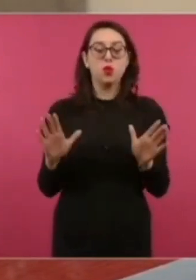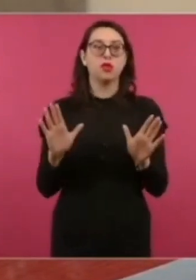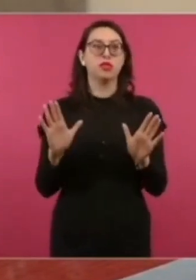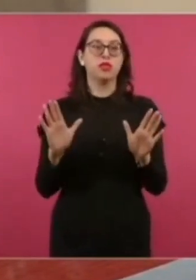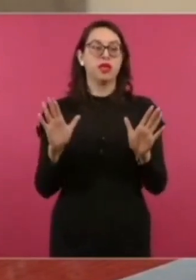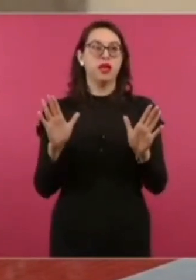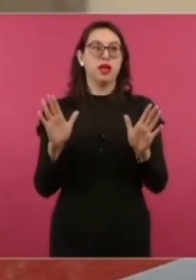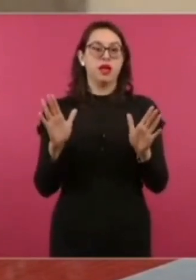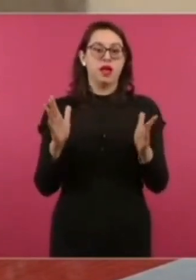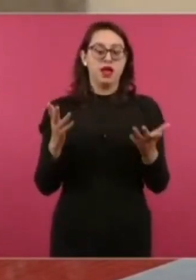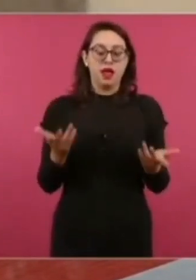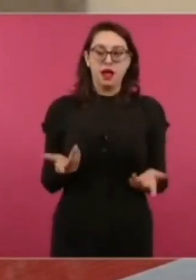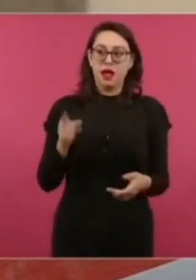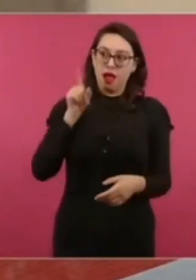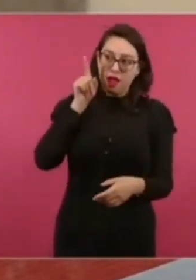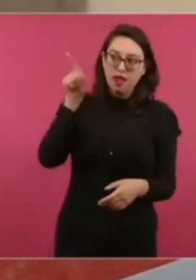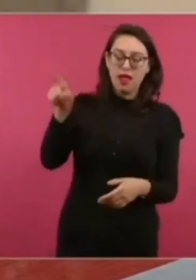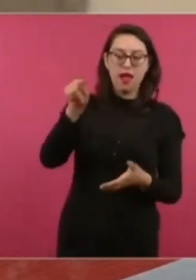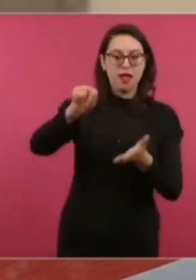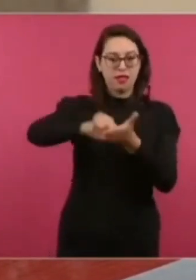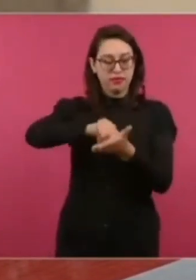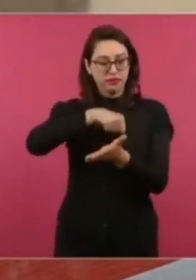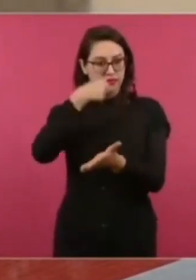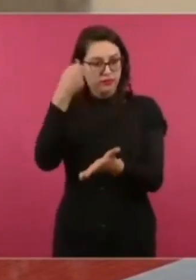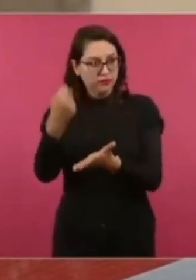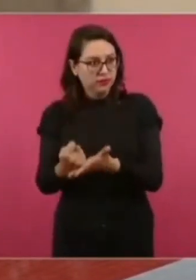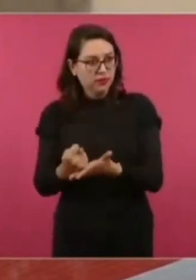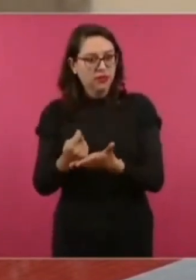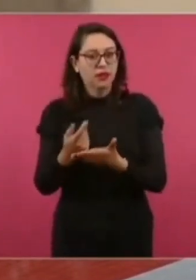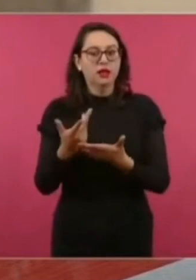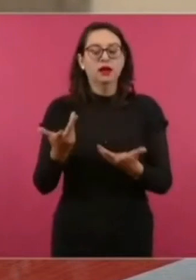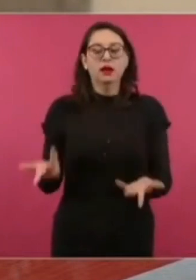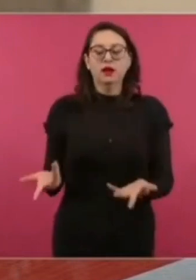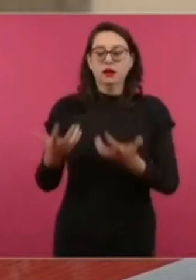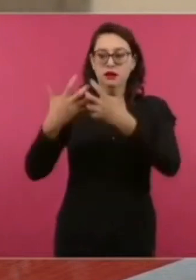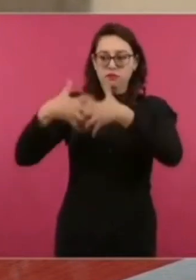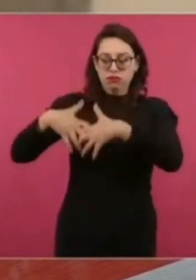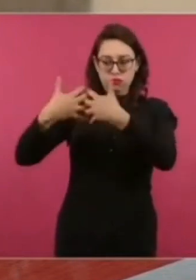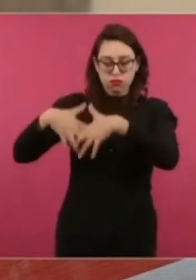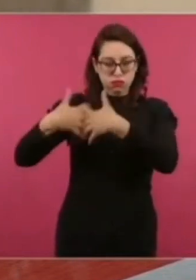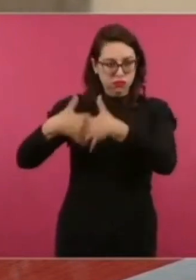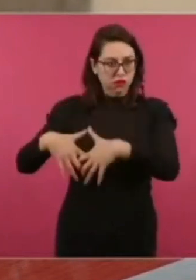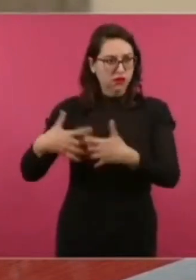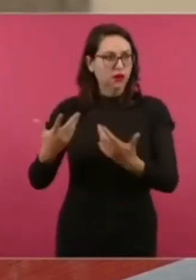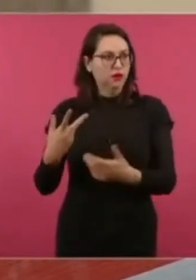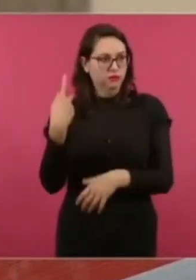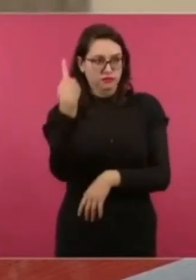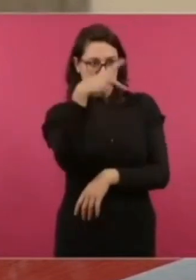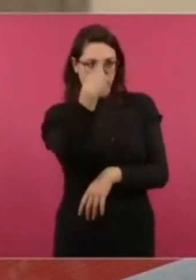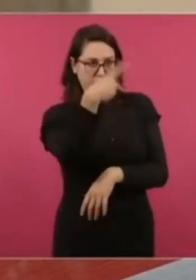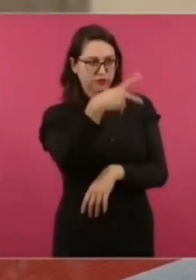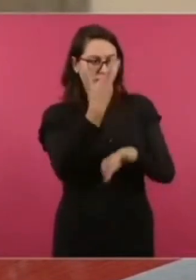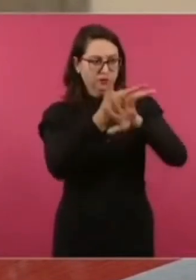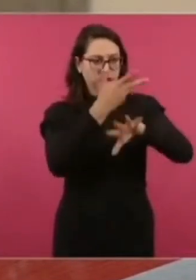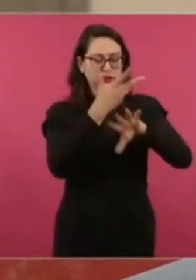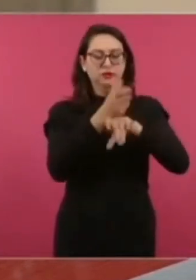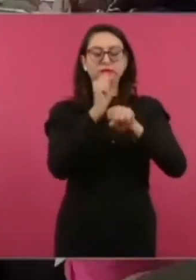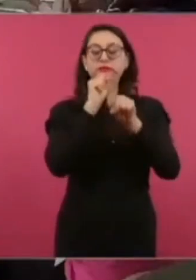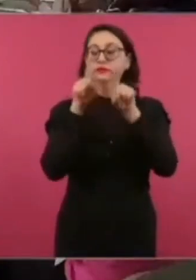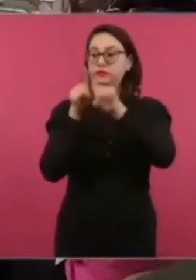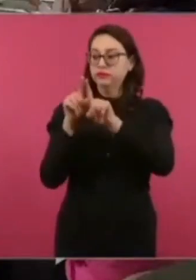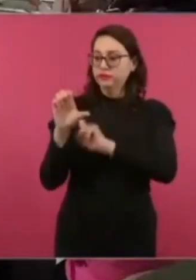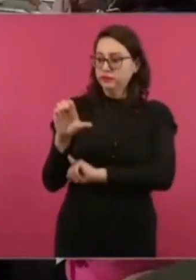como en Altamira, Tamaulipas, la compañía Fortress de Estados Unidos y la Comisión Federal de